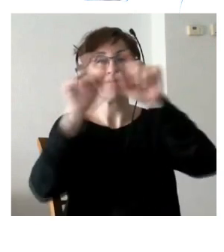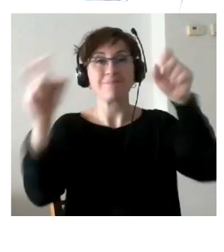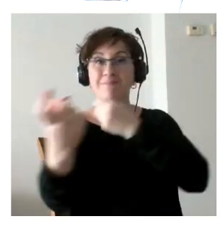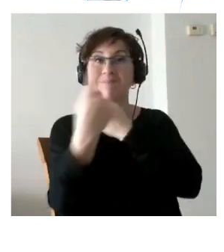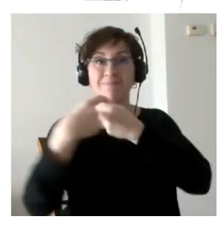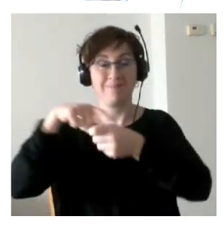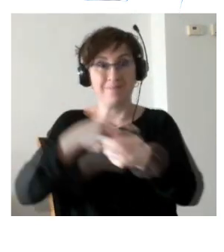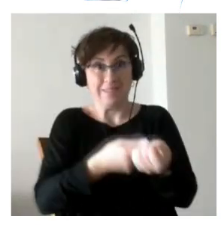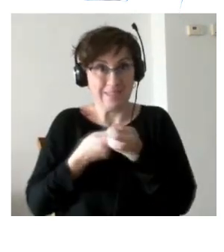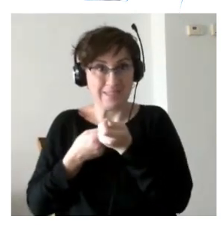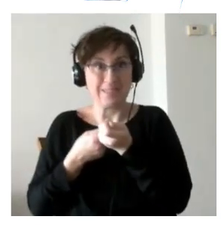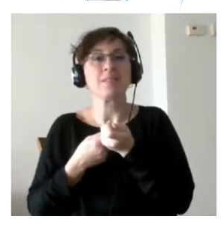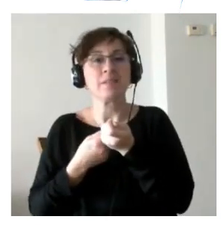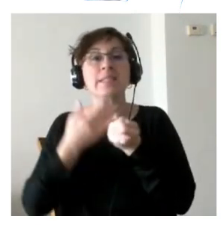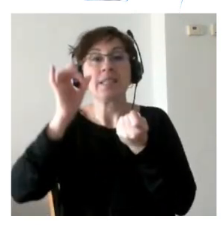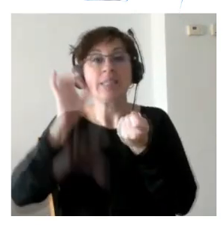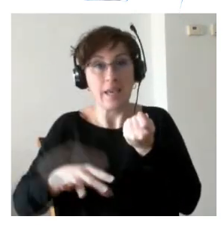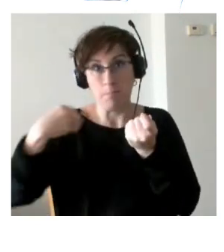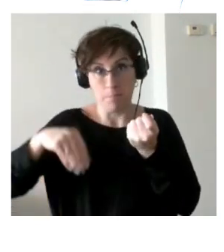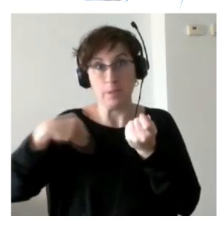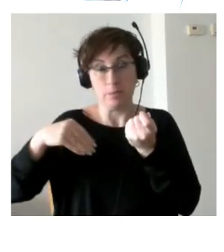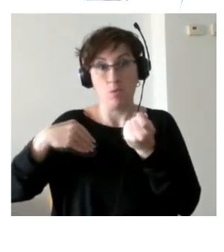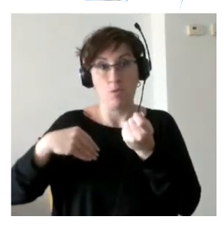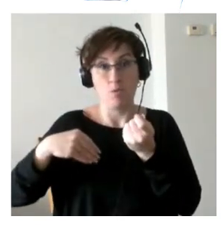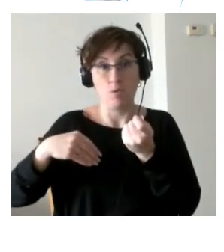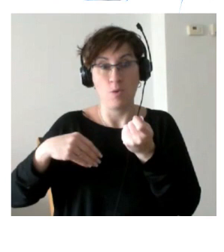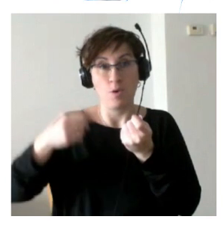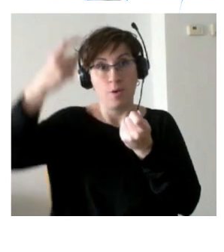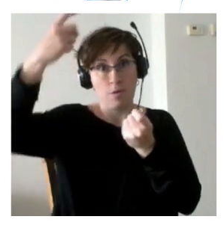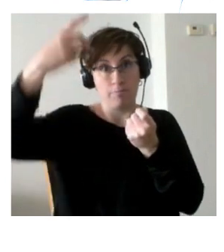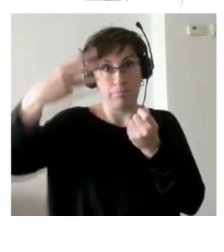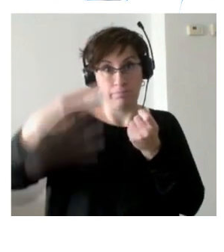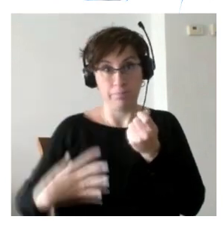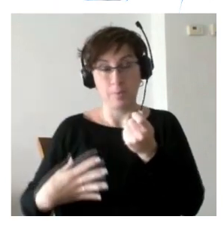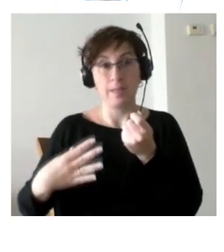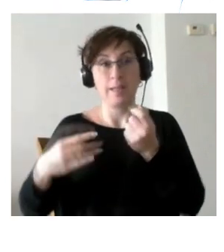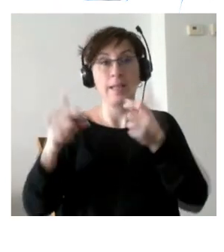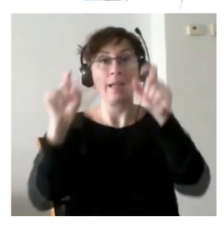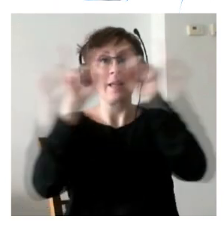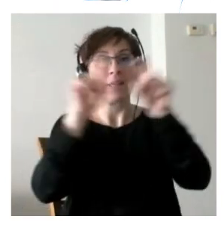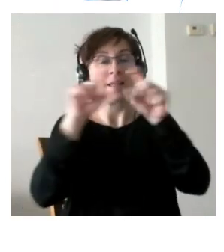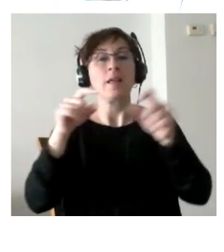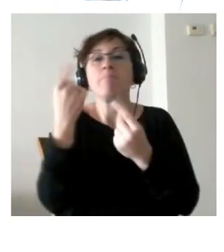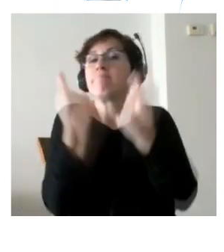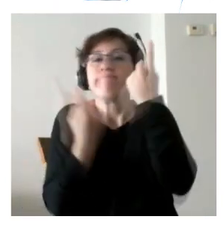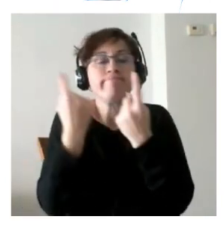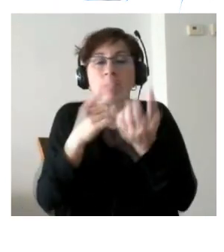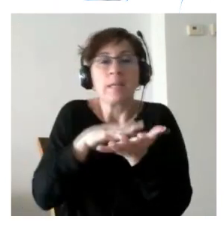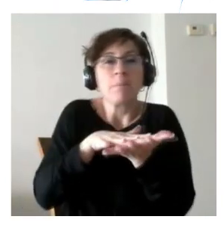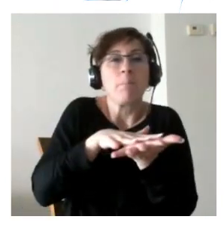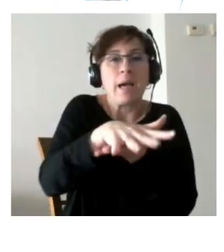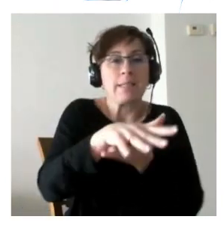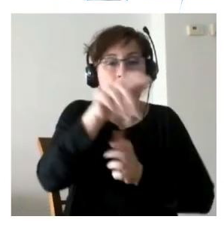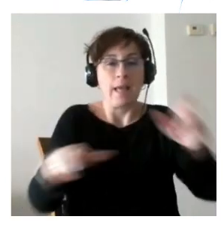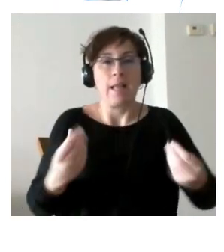de evaluación pues eran todas aquellas que participaban o que impactaban en la vida de los destinatarios de los participantes